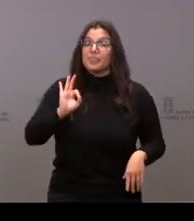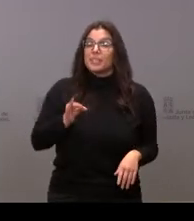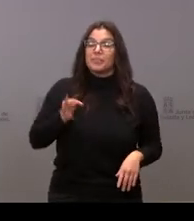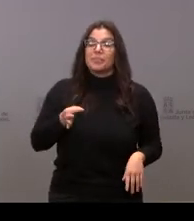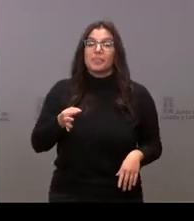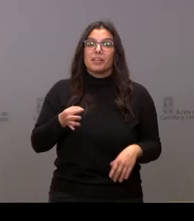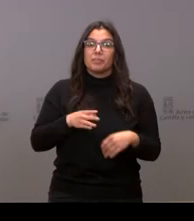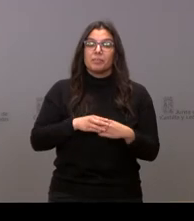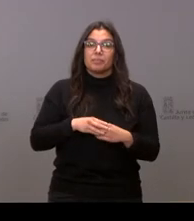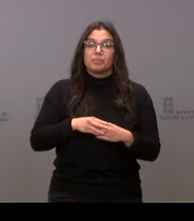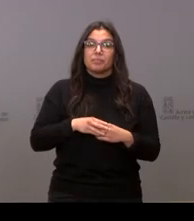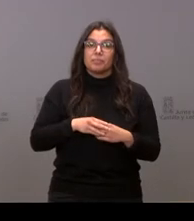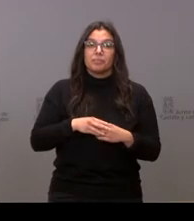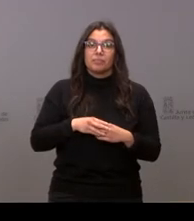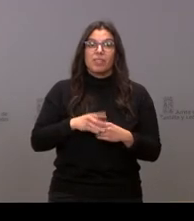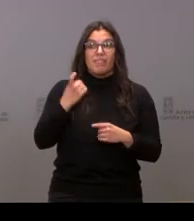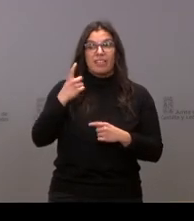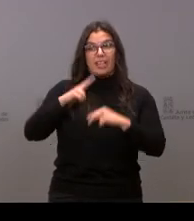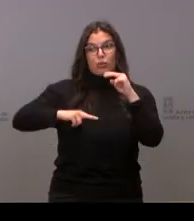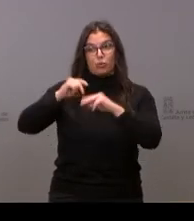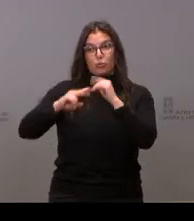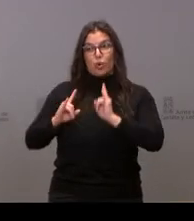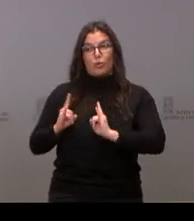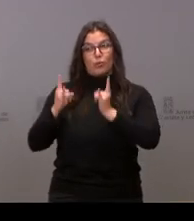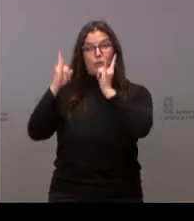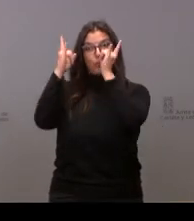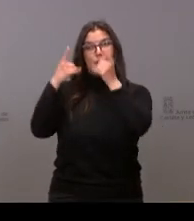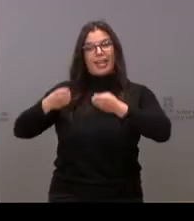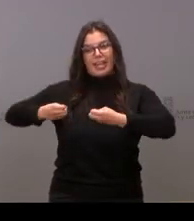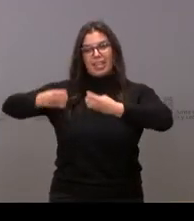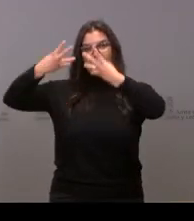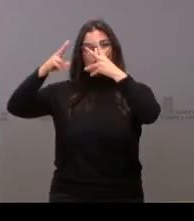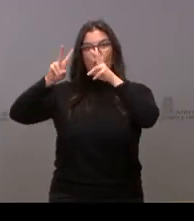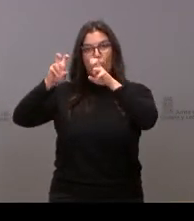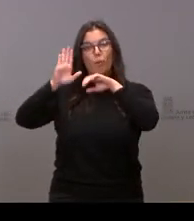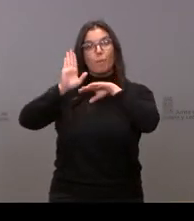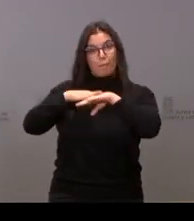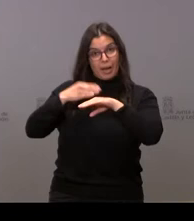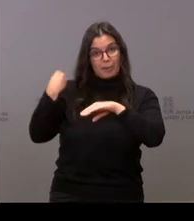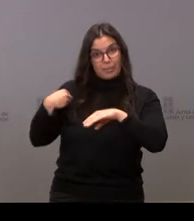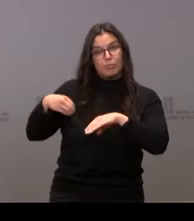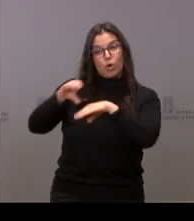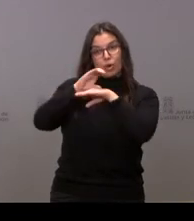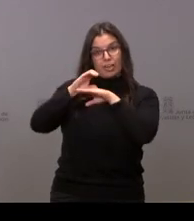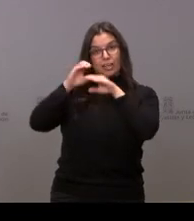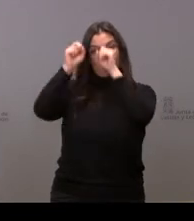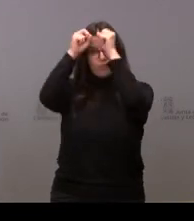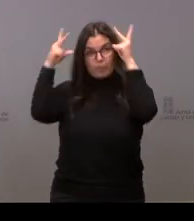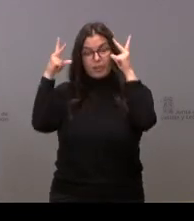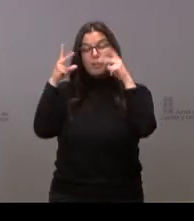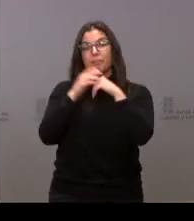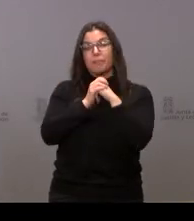que construir un nuevo edificio para la Facultad de Enfermería y, respecto a la ubicación